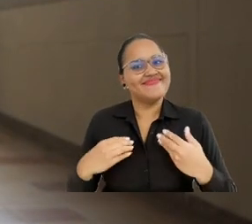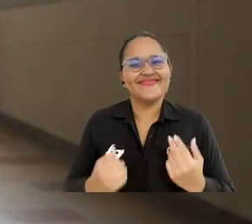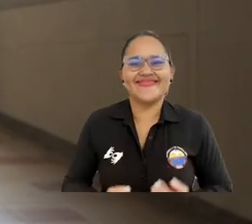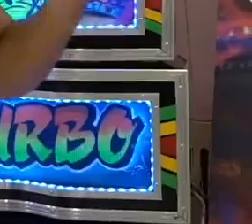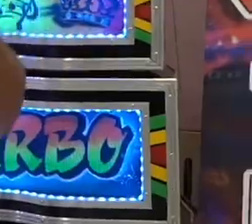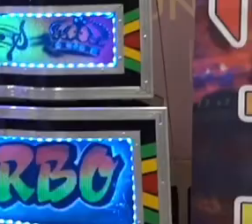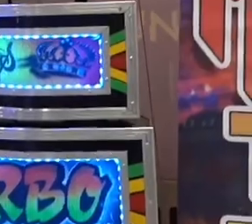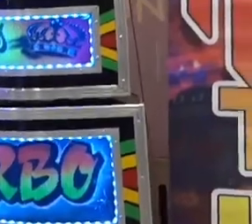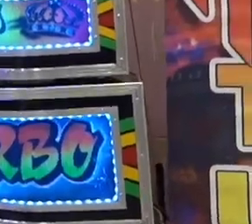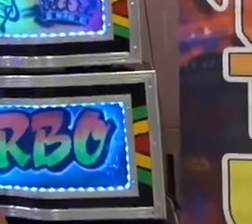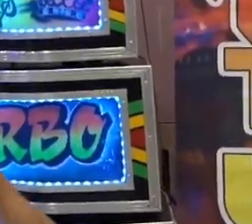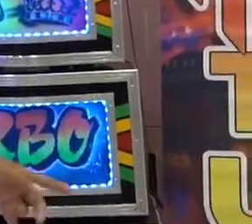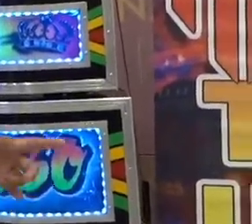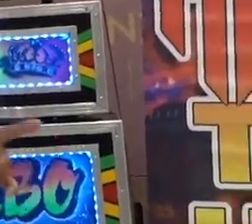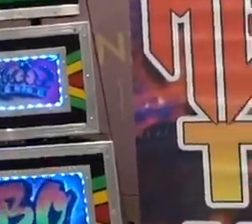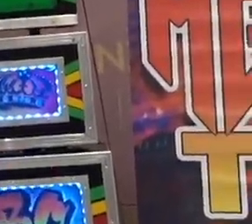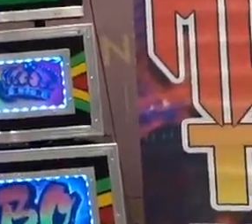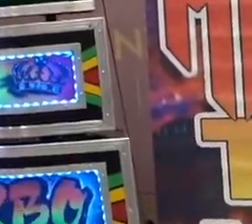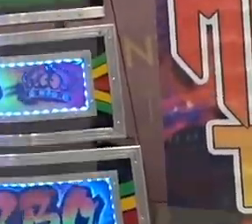es la educación.